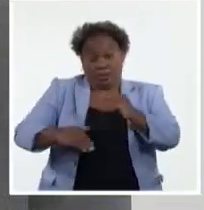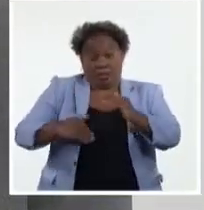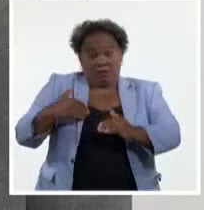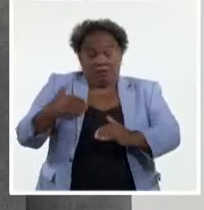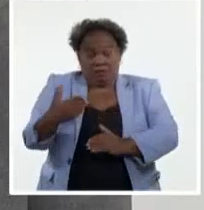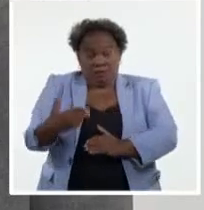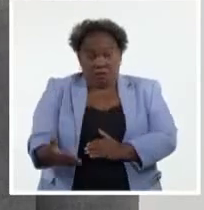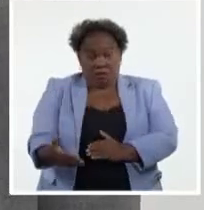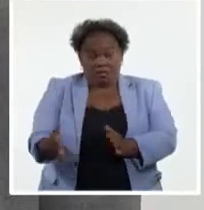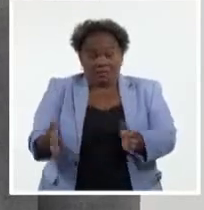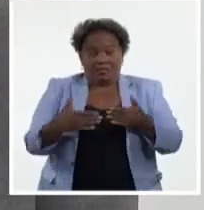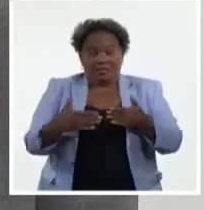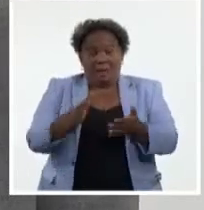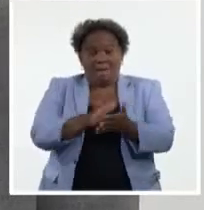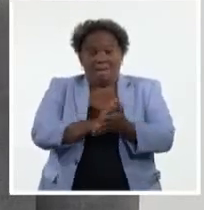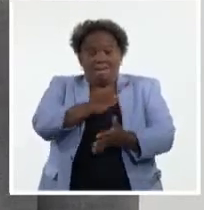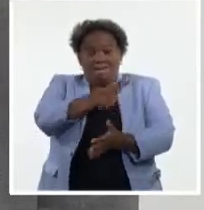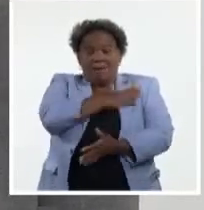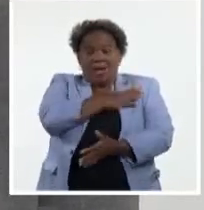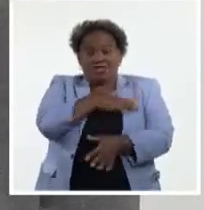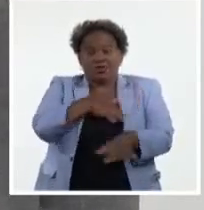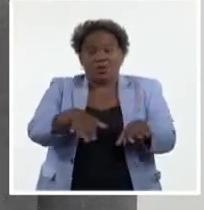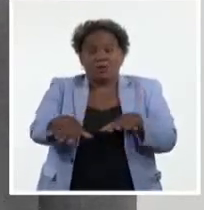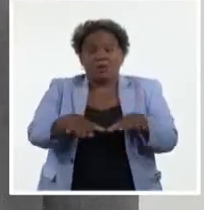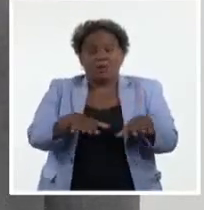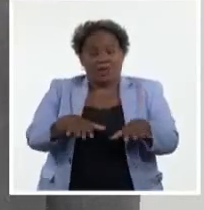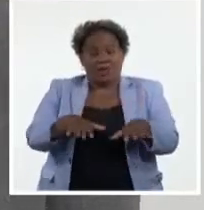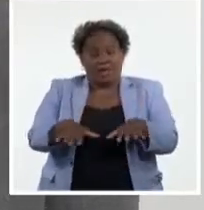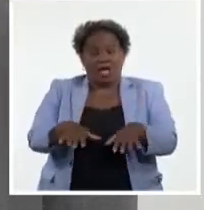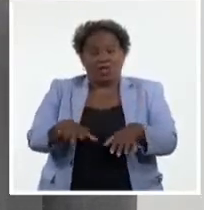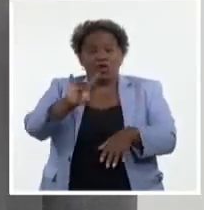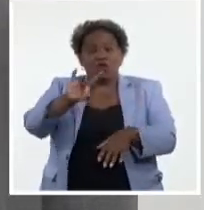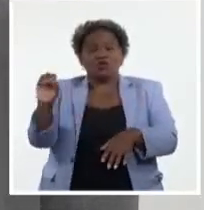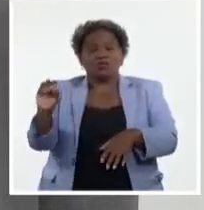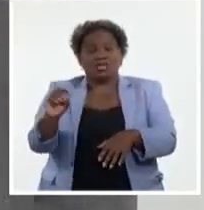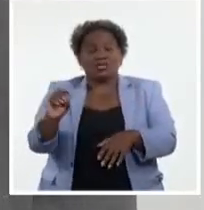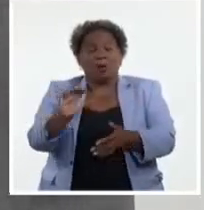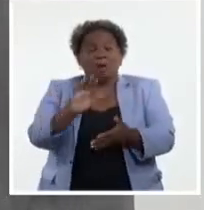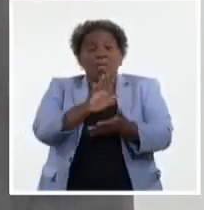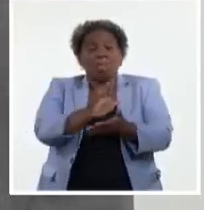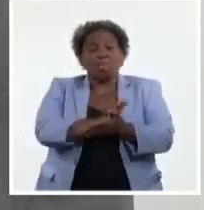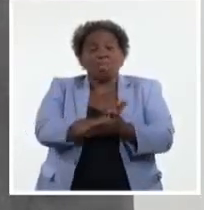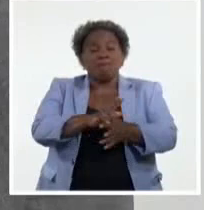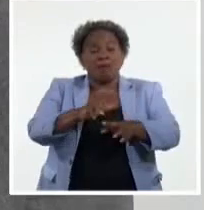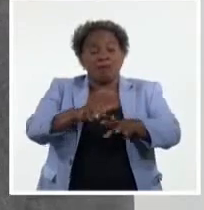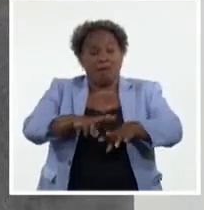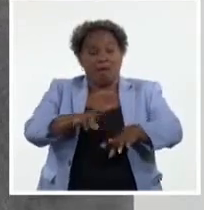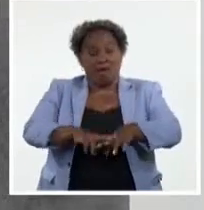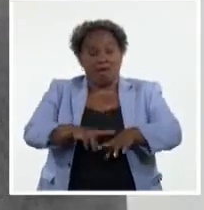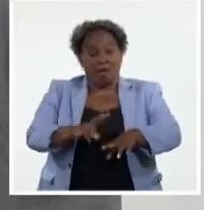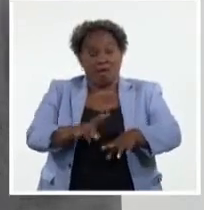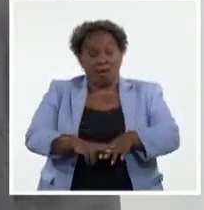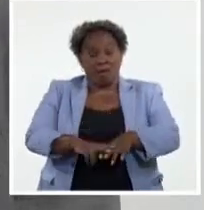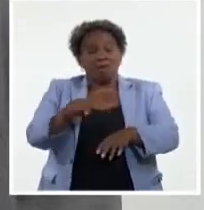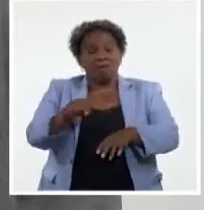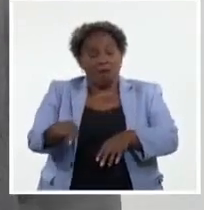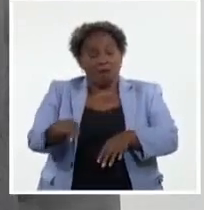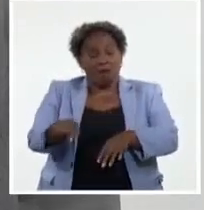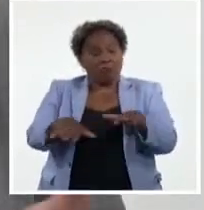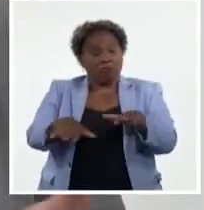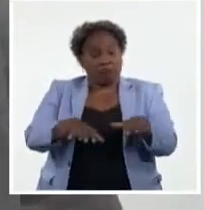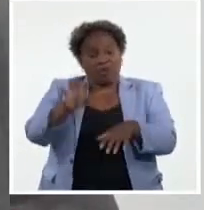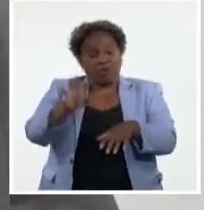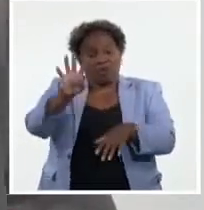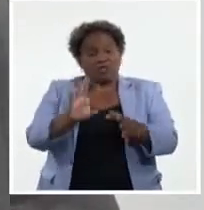cierre de marzo, vamos a estar también habilitando la de 900 MHz para la habilitación de 4G y también, por